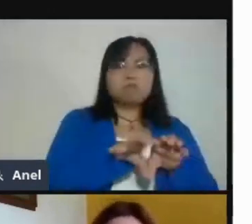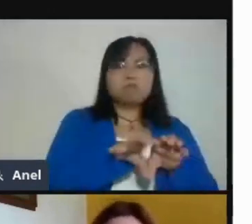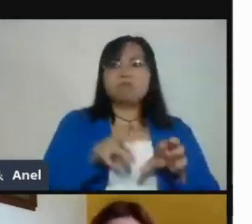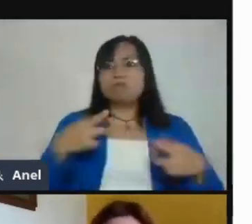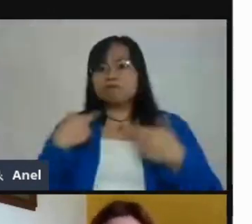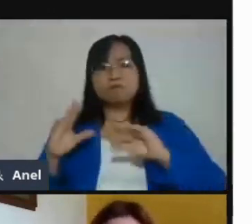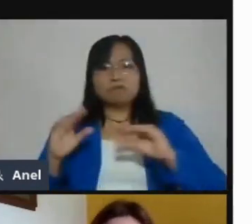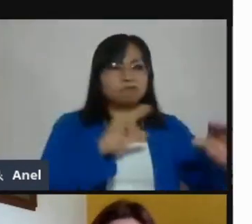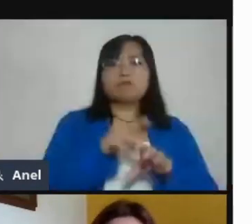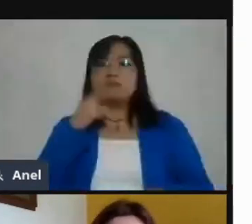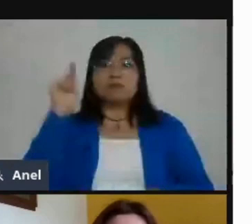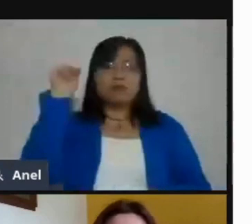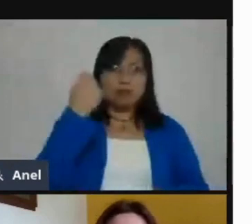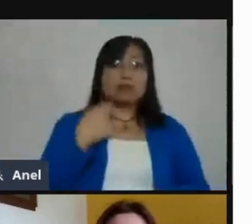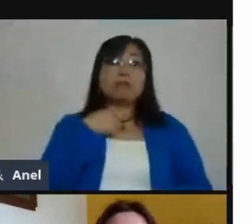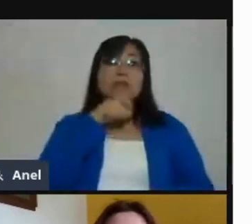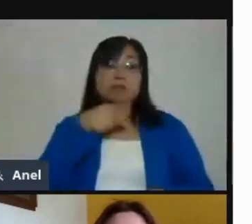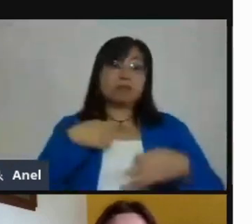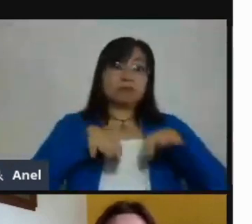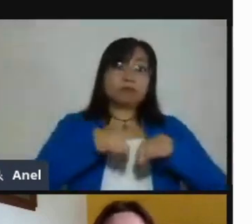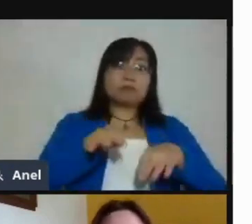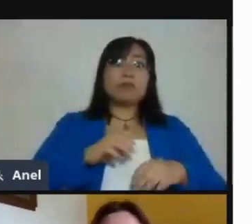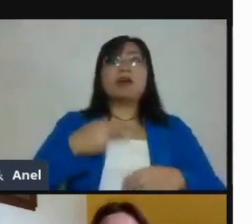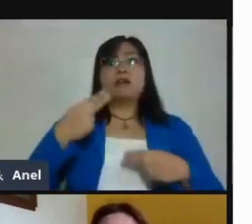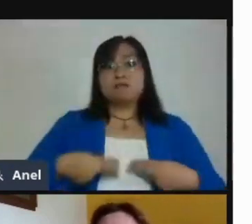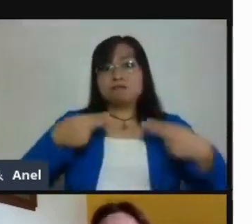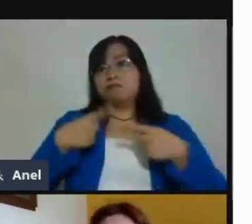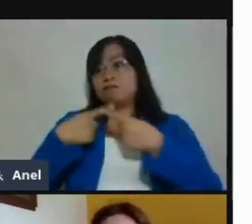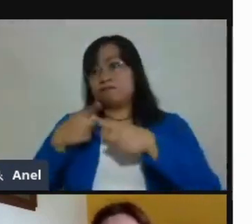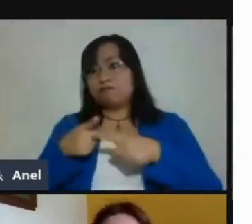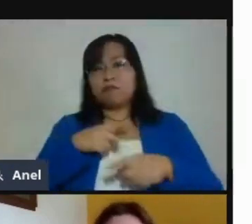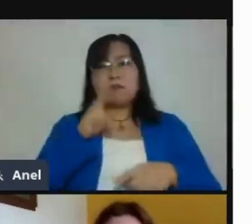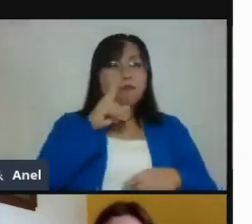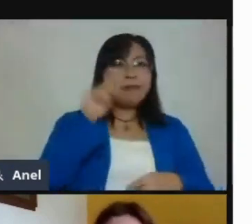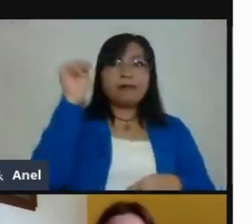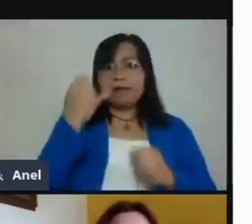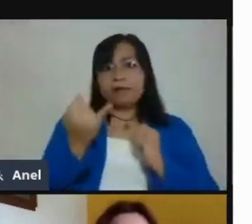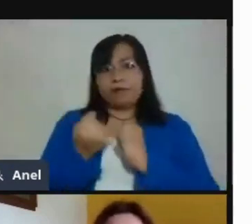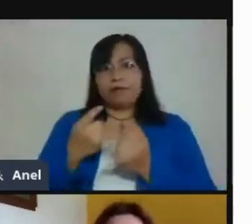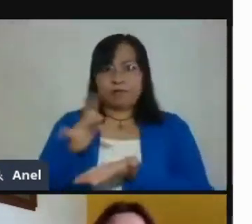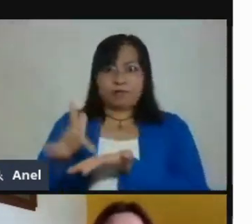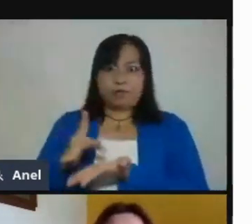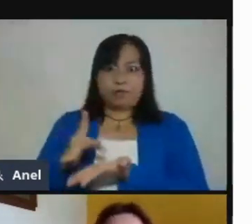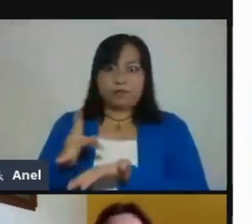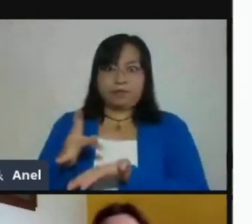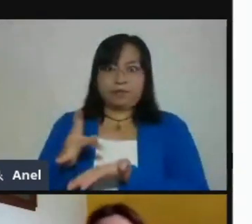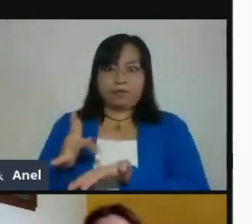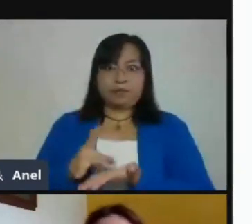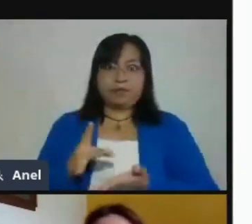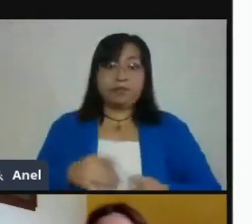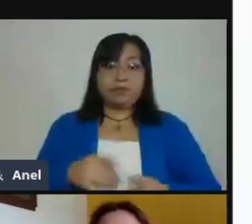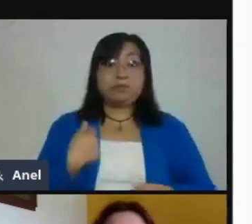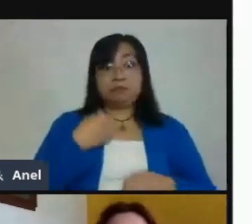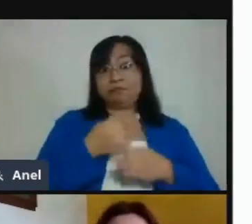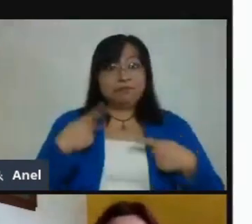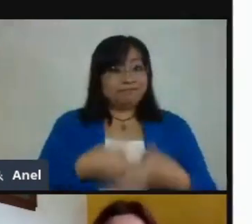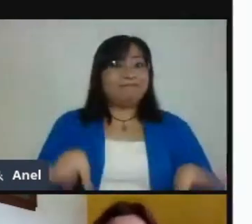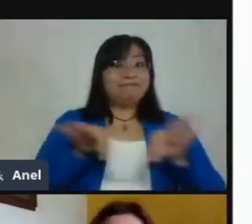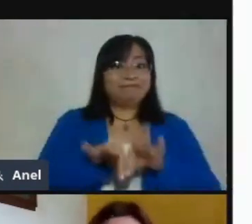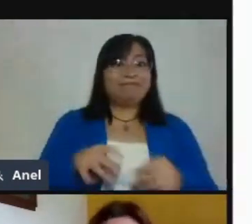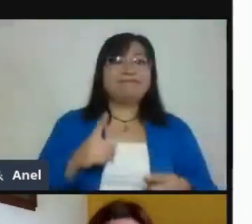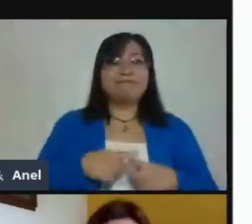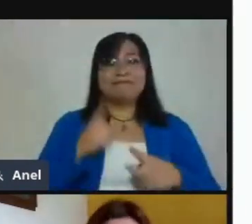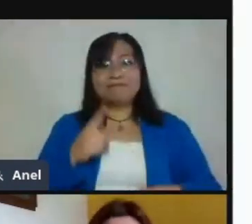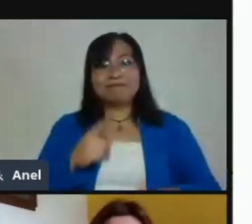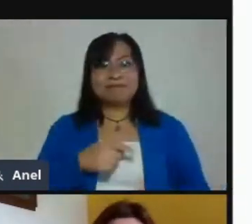desarrollan proyectos tecnológicos. Y el día de hoy tengo a 2 personas increíbles que van a ser, pues, las personas que